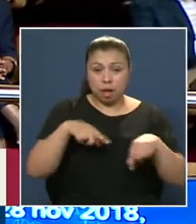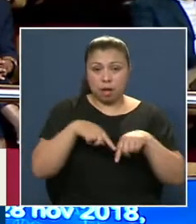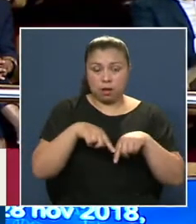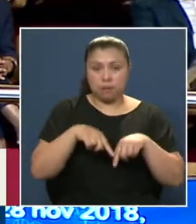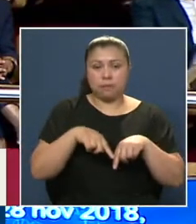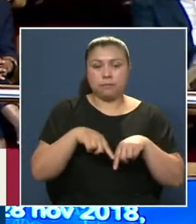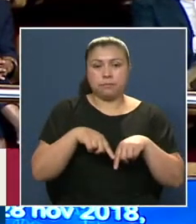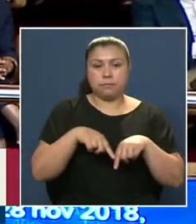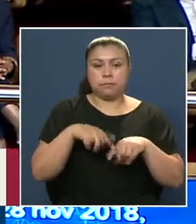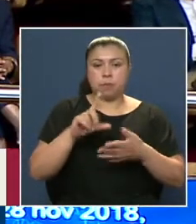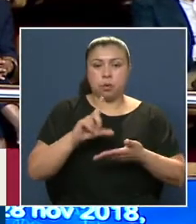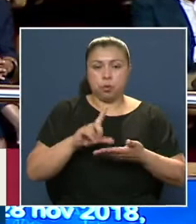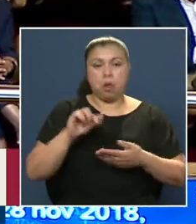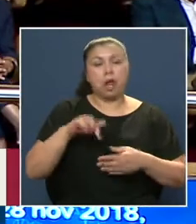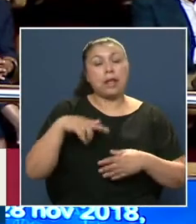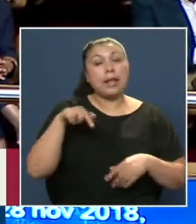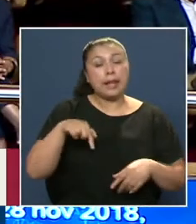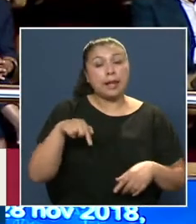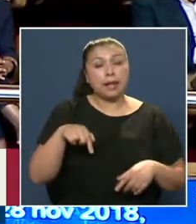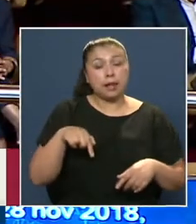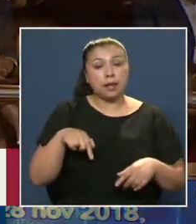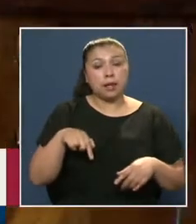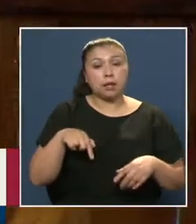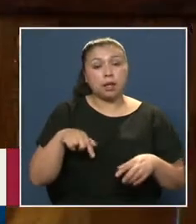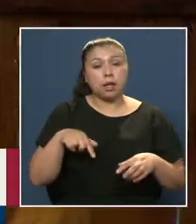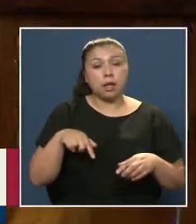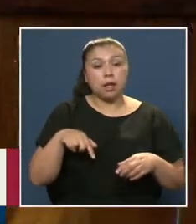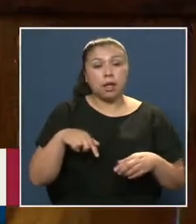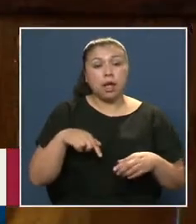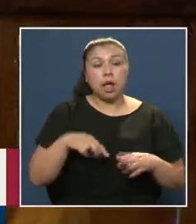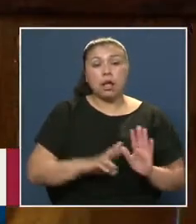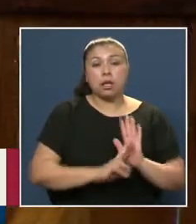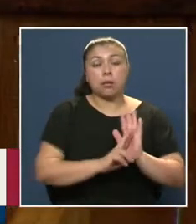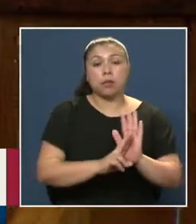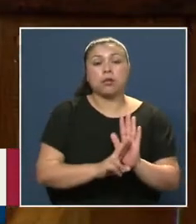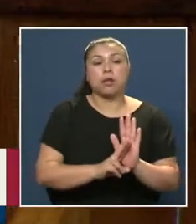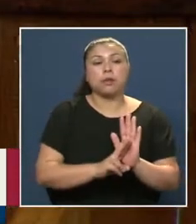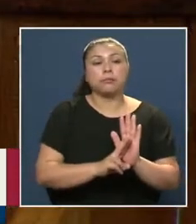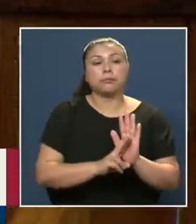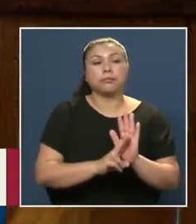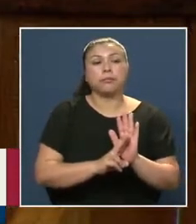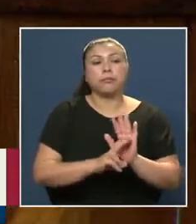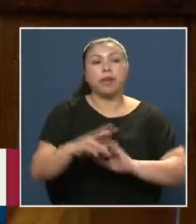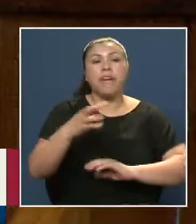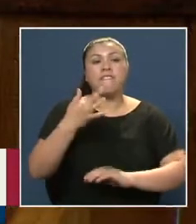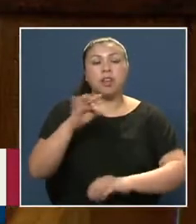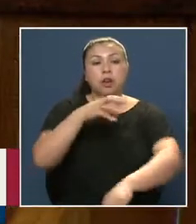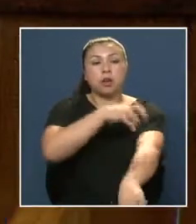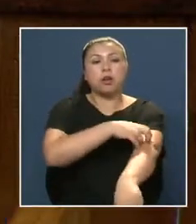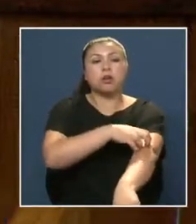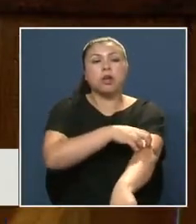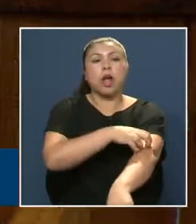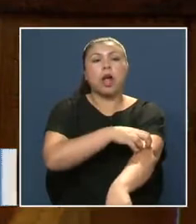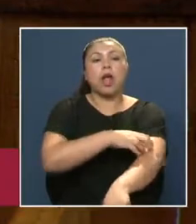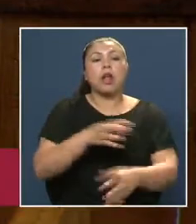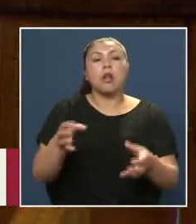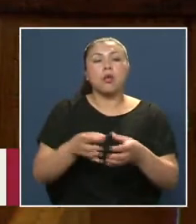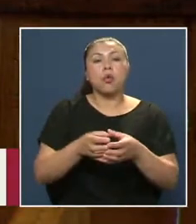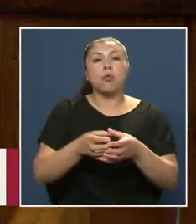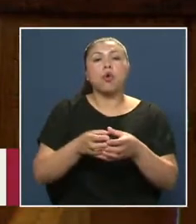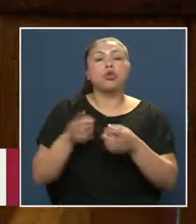En esta ocasión Y a nombre De la federación Regionalista Y de la bancada Socialista